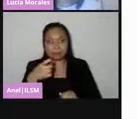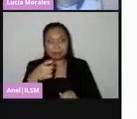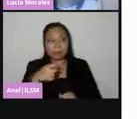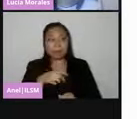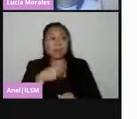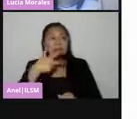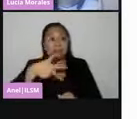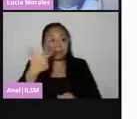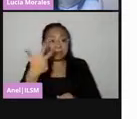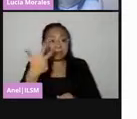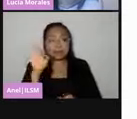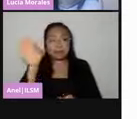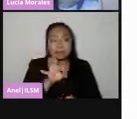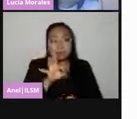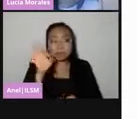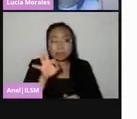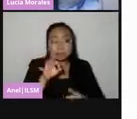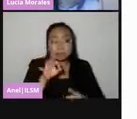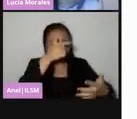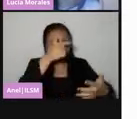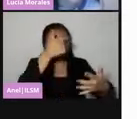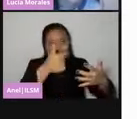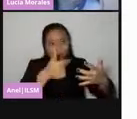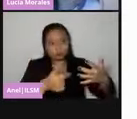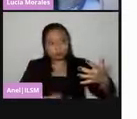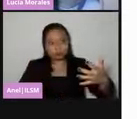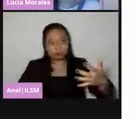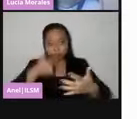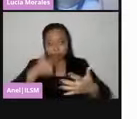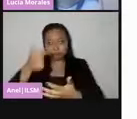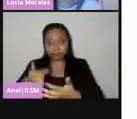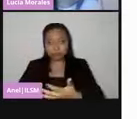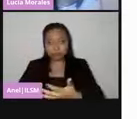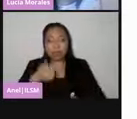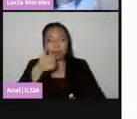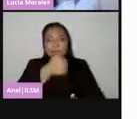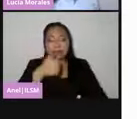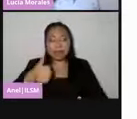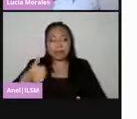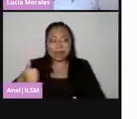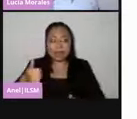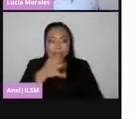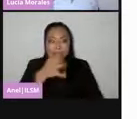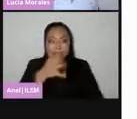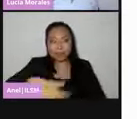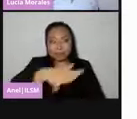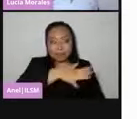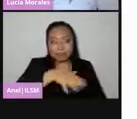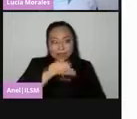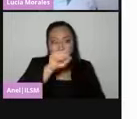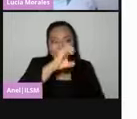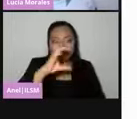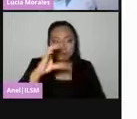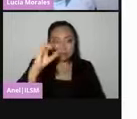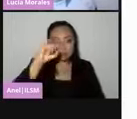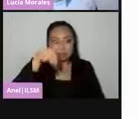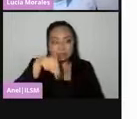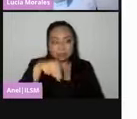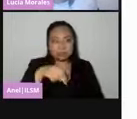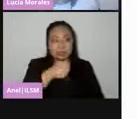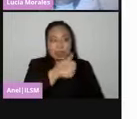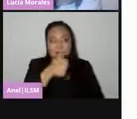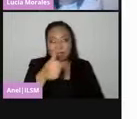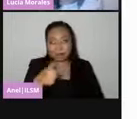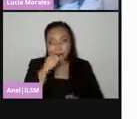% de la lista nominal de cada sección electoral de las personas que hayan nacido en ese mes.